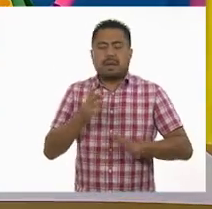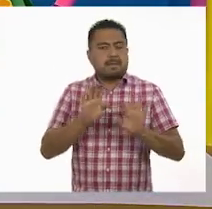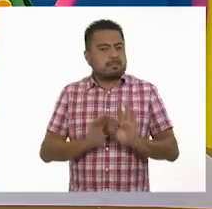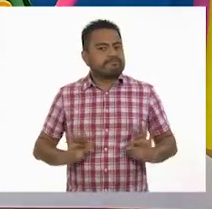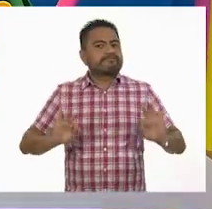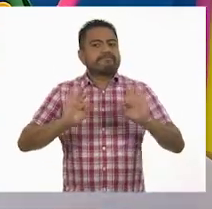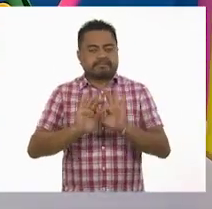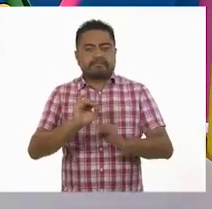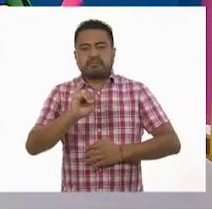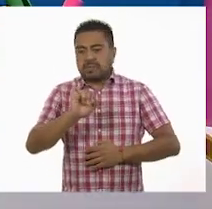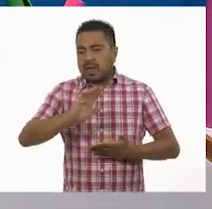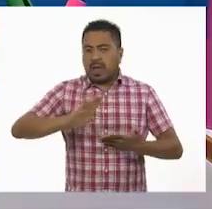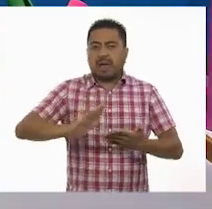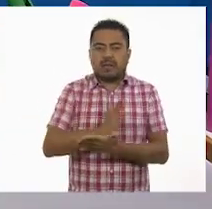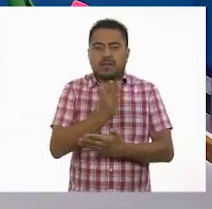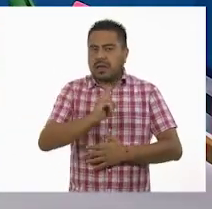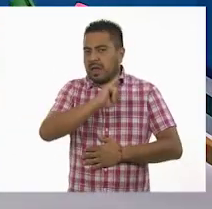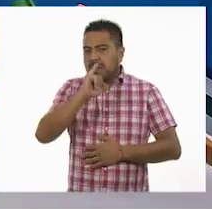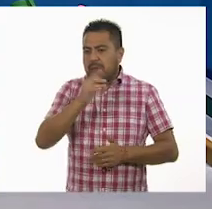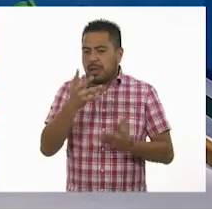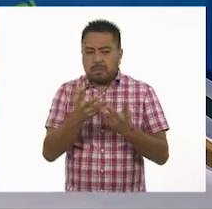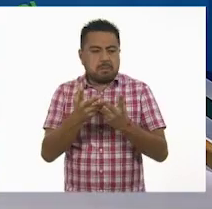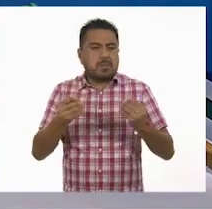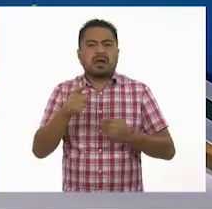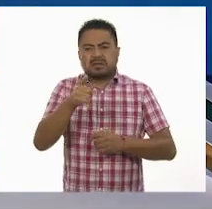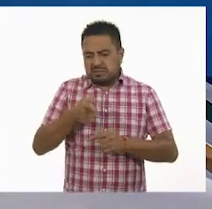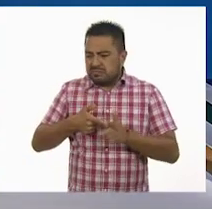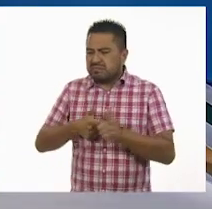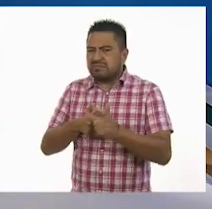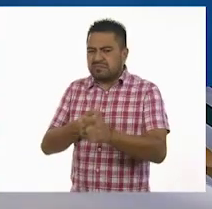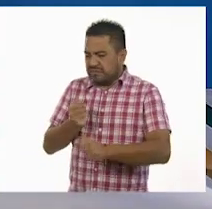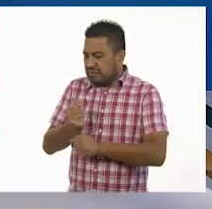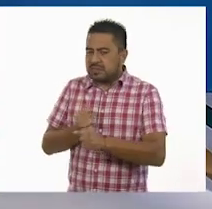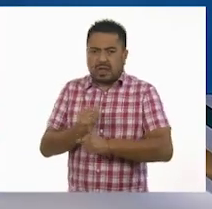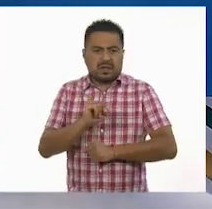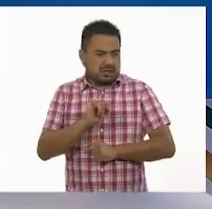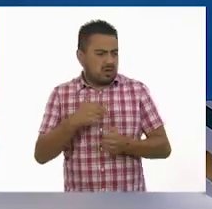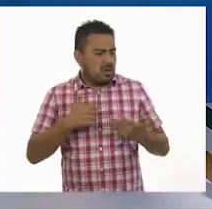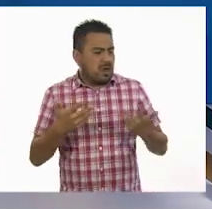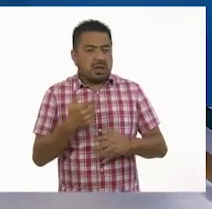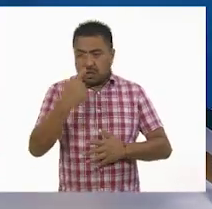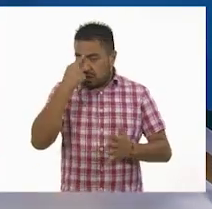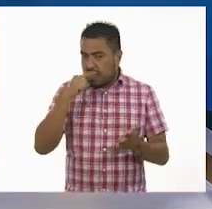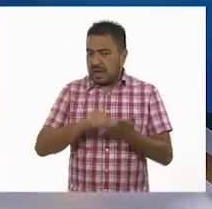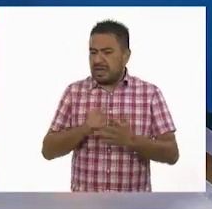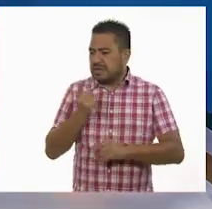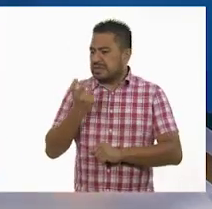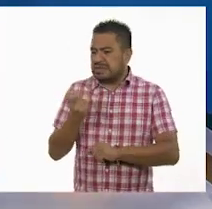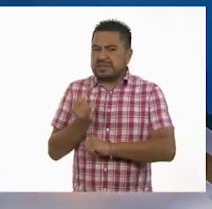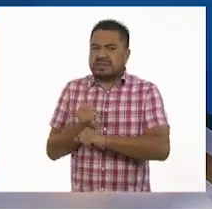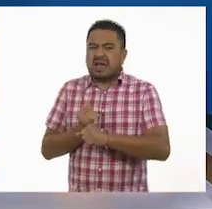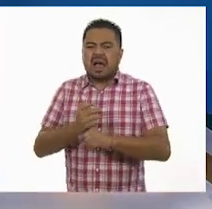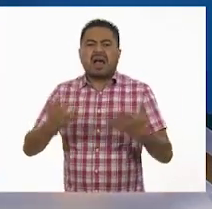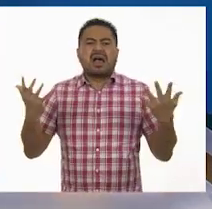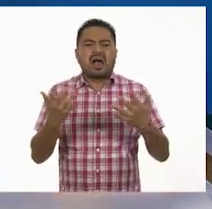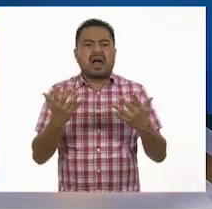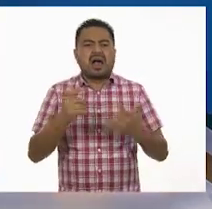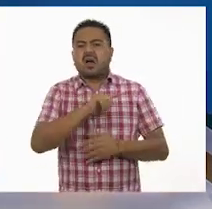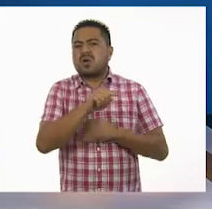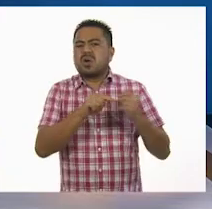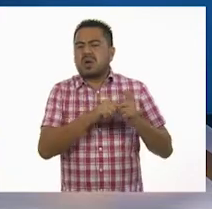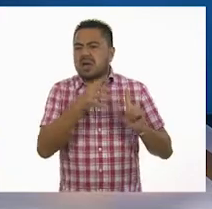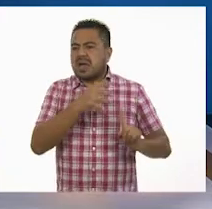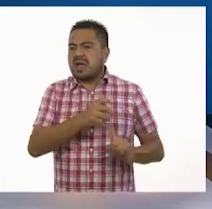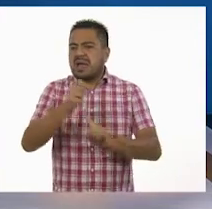importante, y además nunca se acaba, así que tú sigue investigando. Voy a hacerlo, sí. Yo creo que la investigación te va a llevar a algún lugar